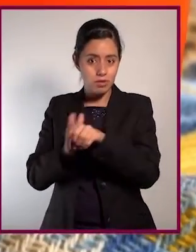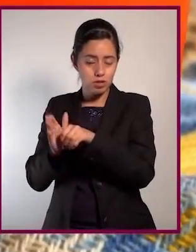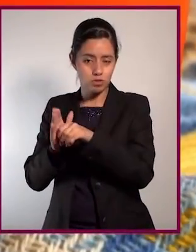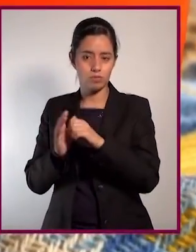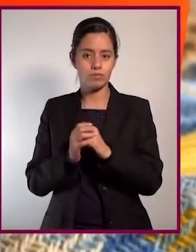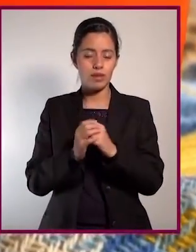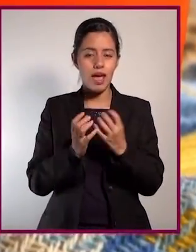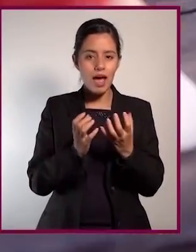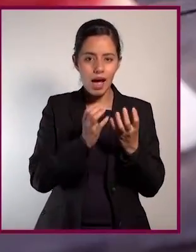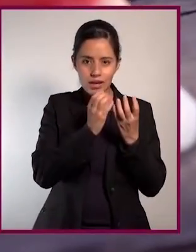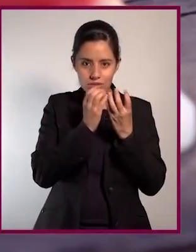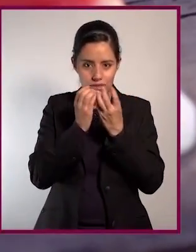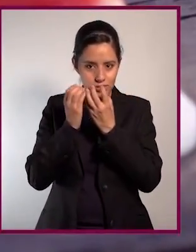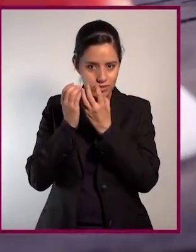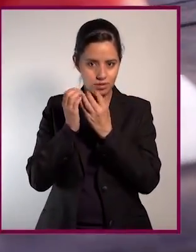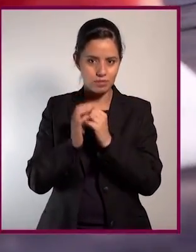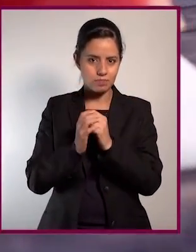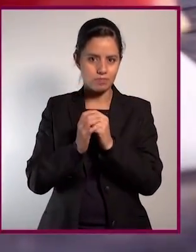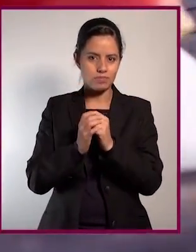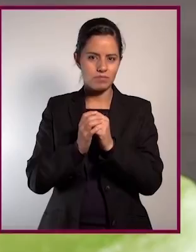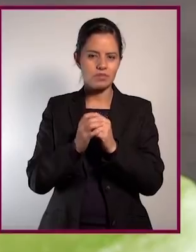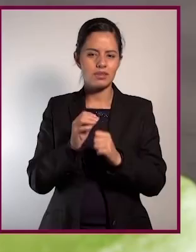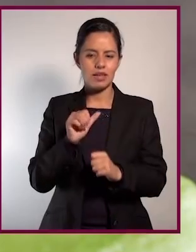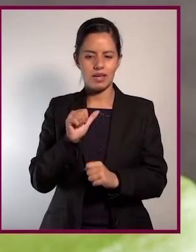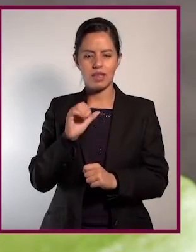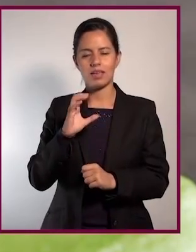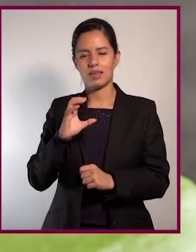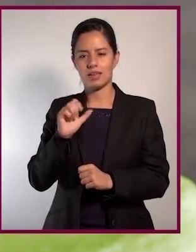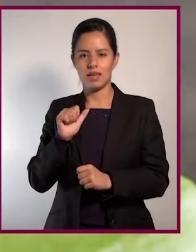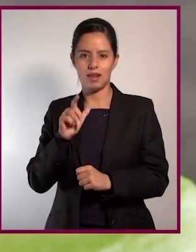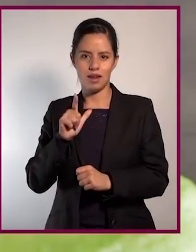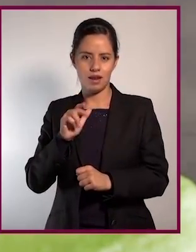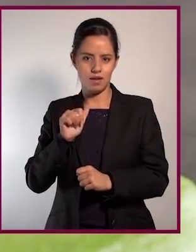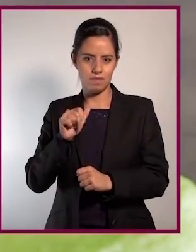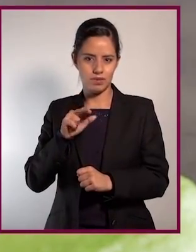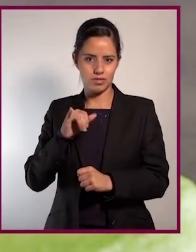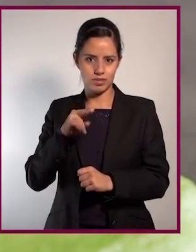melones, sandías y calabacines.